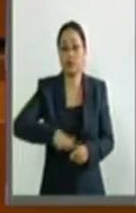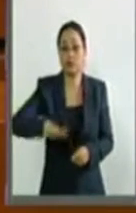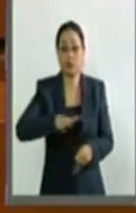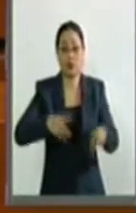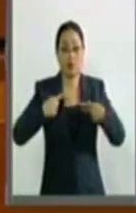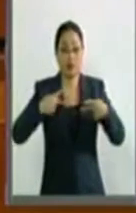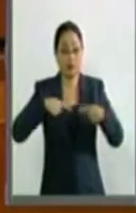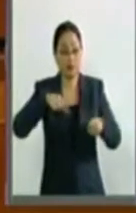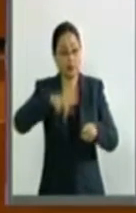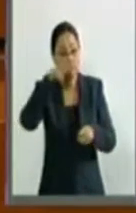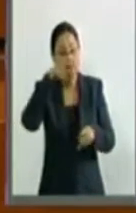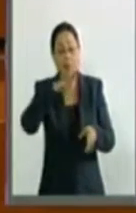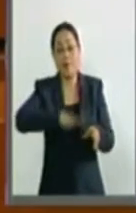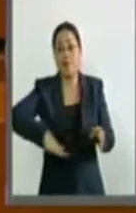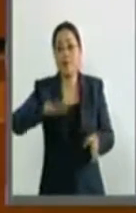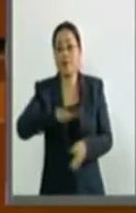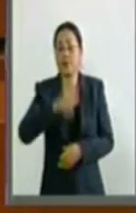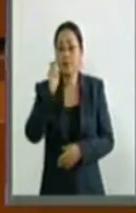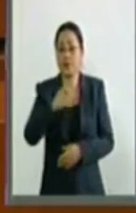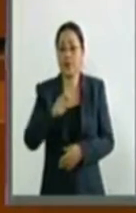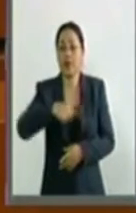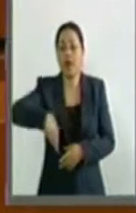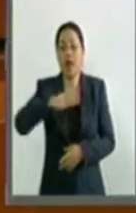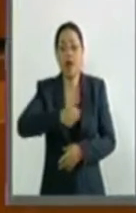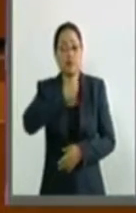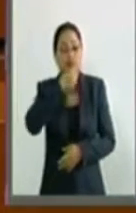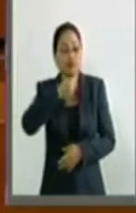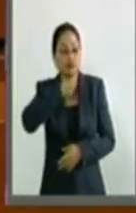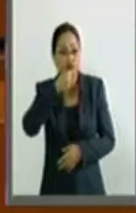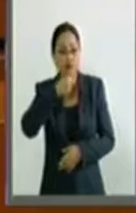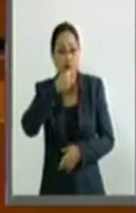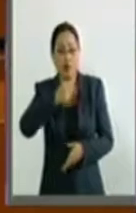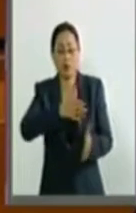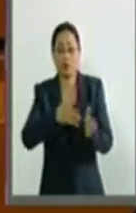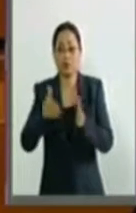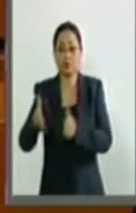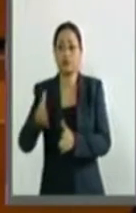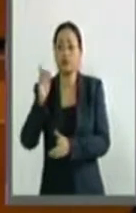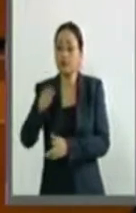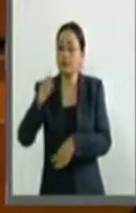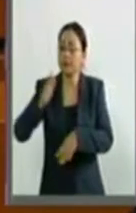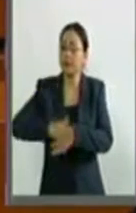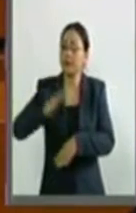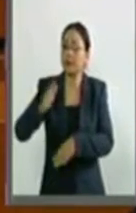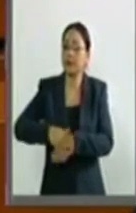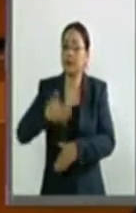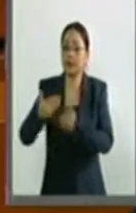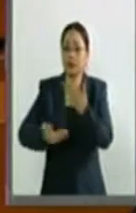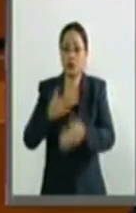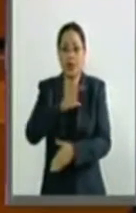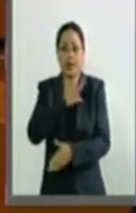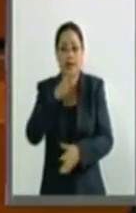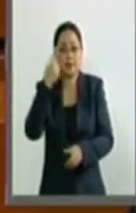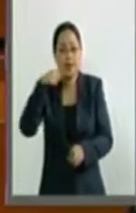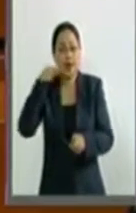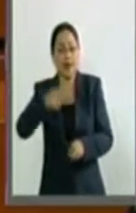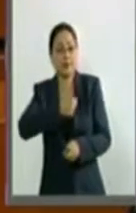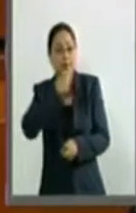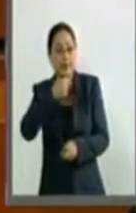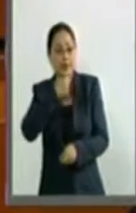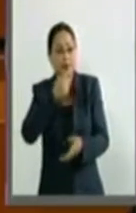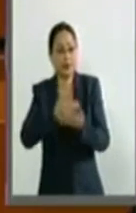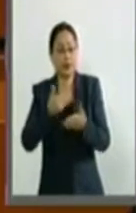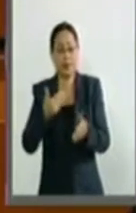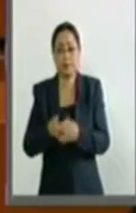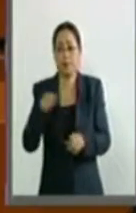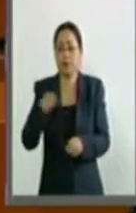mayores. De tal forma que debemos además de brindar mejor servicio de calidad a nuestros adultos mayores